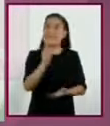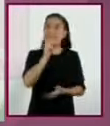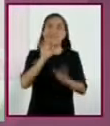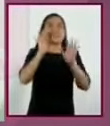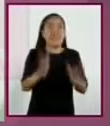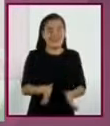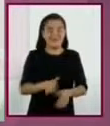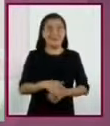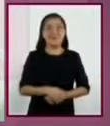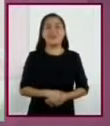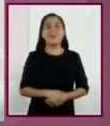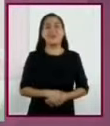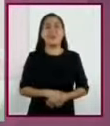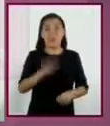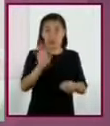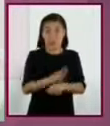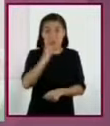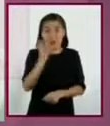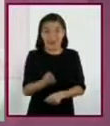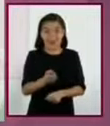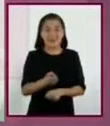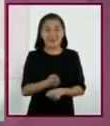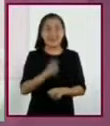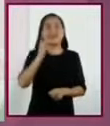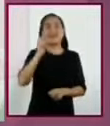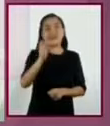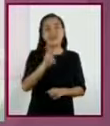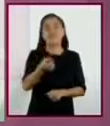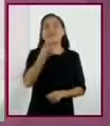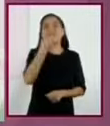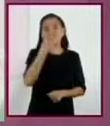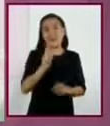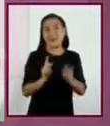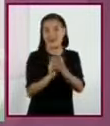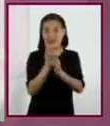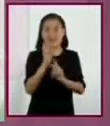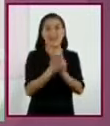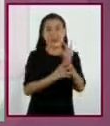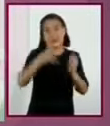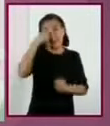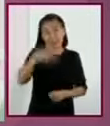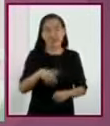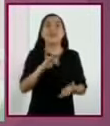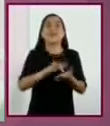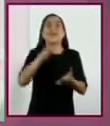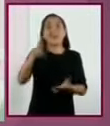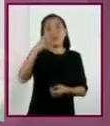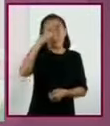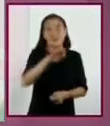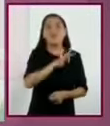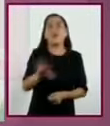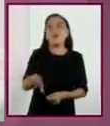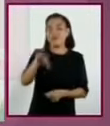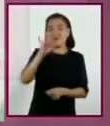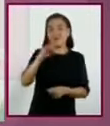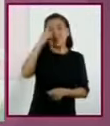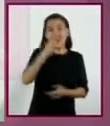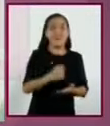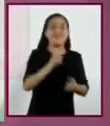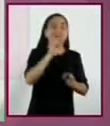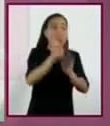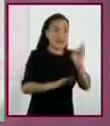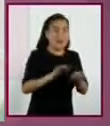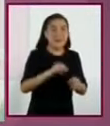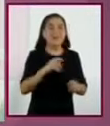confirmado. Es por eso que la herbolaria mexicana es una alternativa viable para encontrar nuevos tratamientos